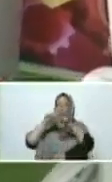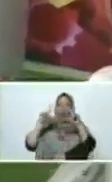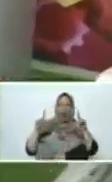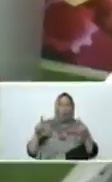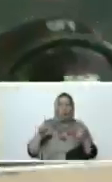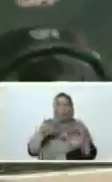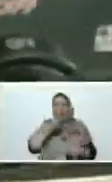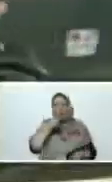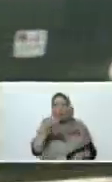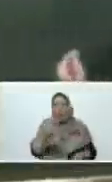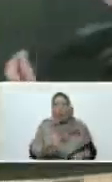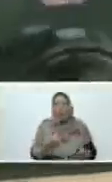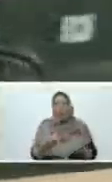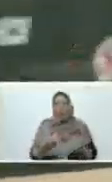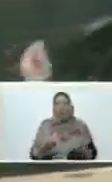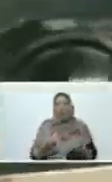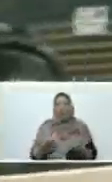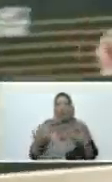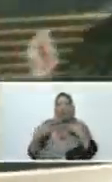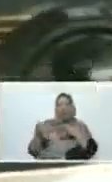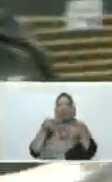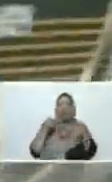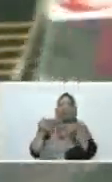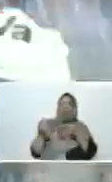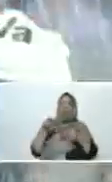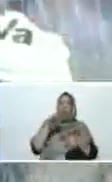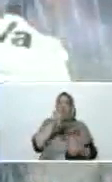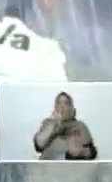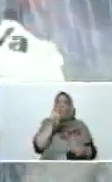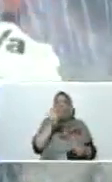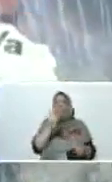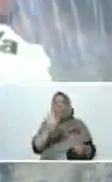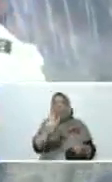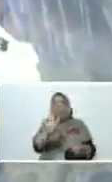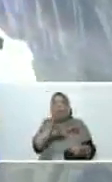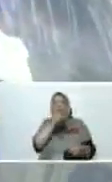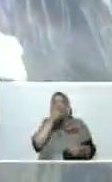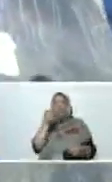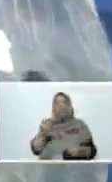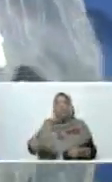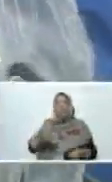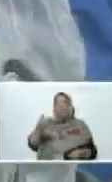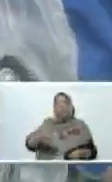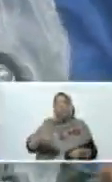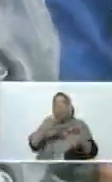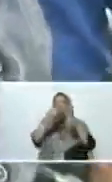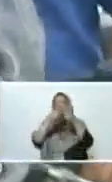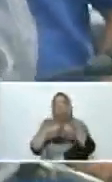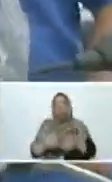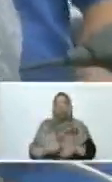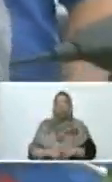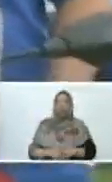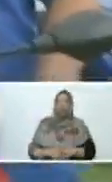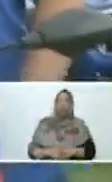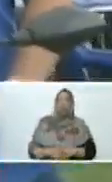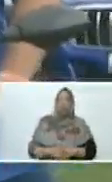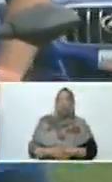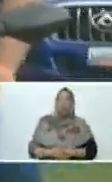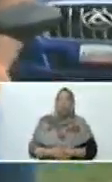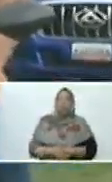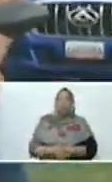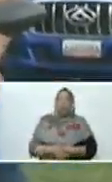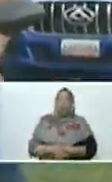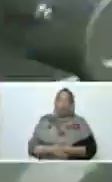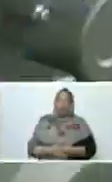ver que vamos ya en el intercambiador número 44, que era un asunto crítico de nuestra planta. Correcto. El intercambiador aquí,